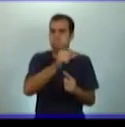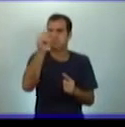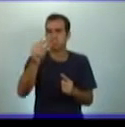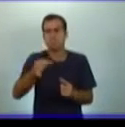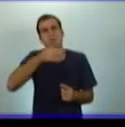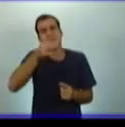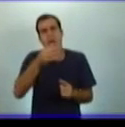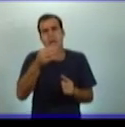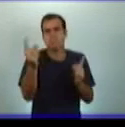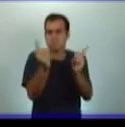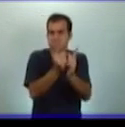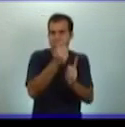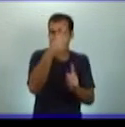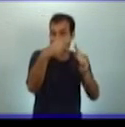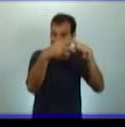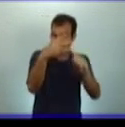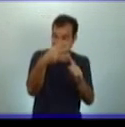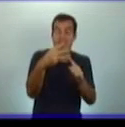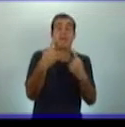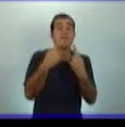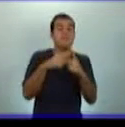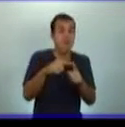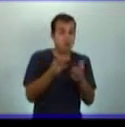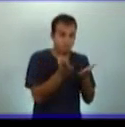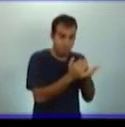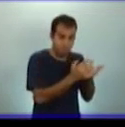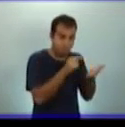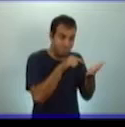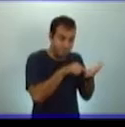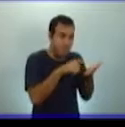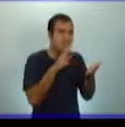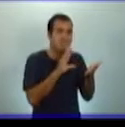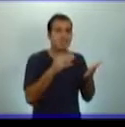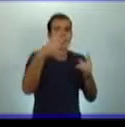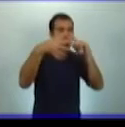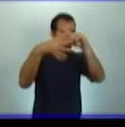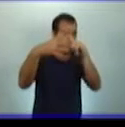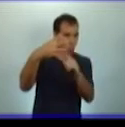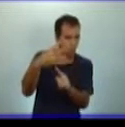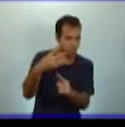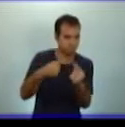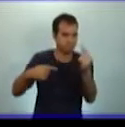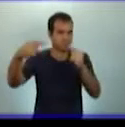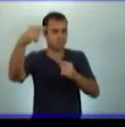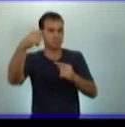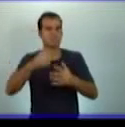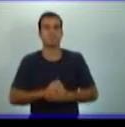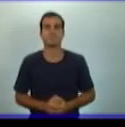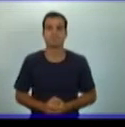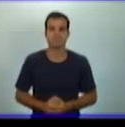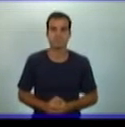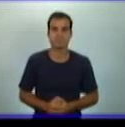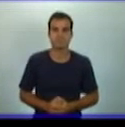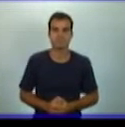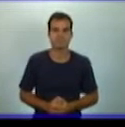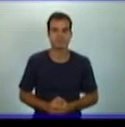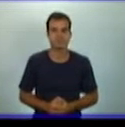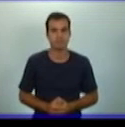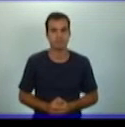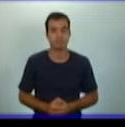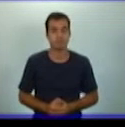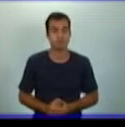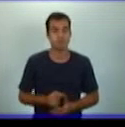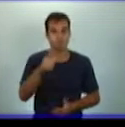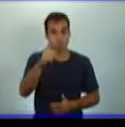pero ahí en el libro de texto aparecen en cuatro funciones. Solo te digo que